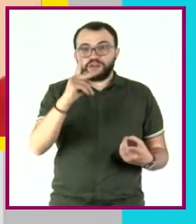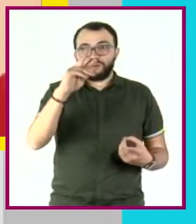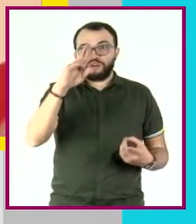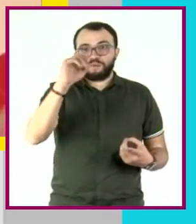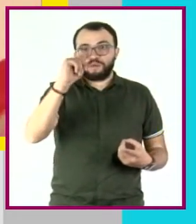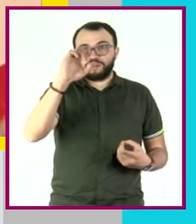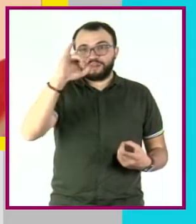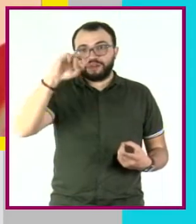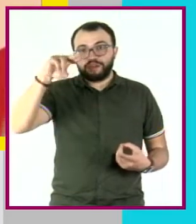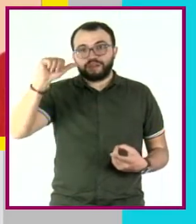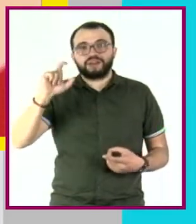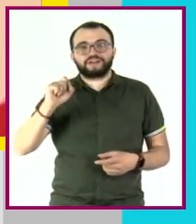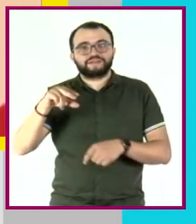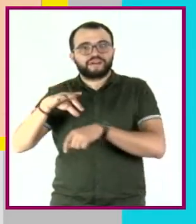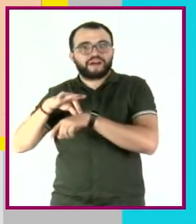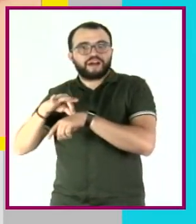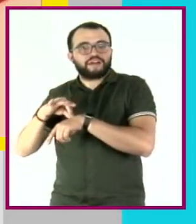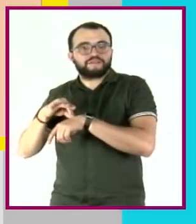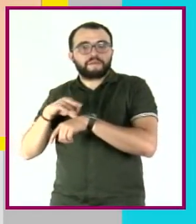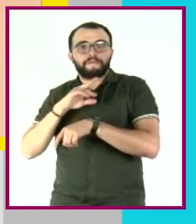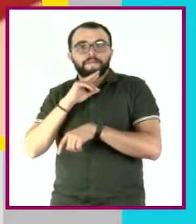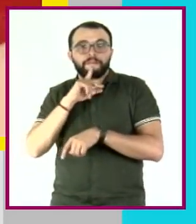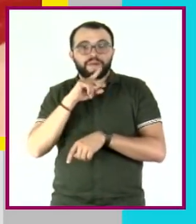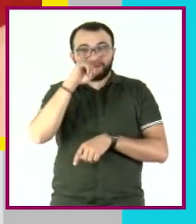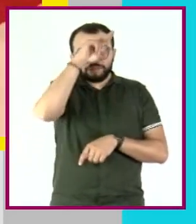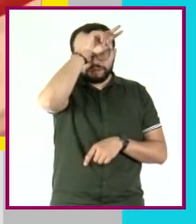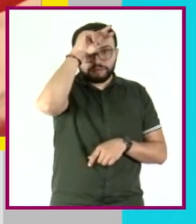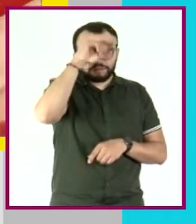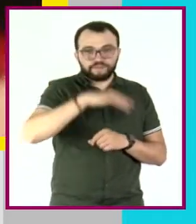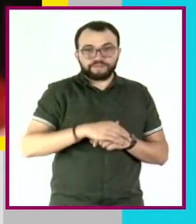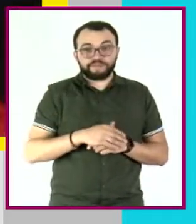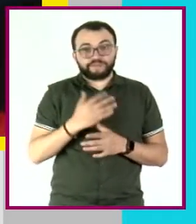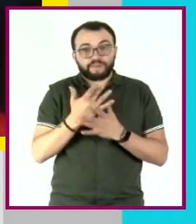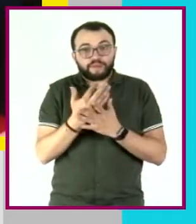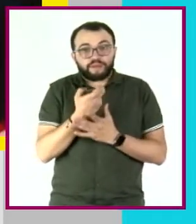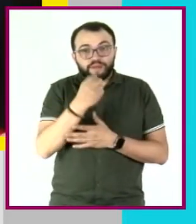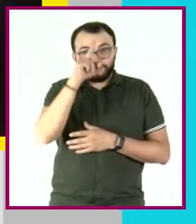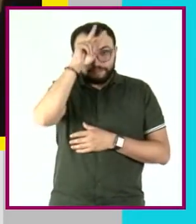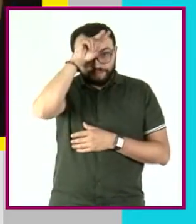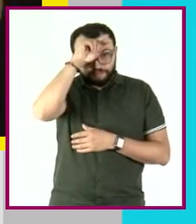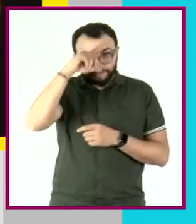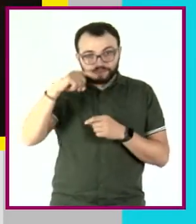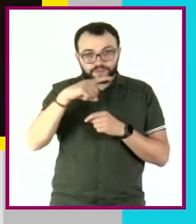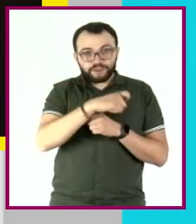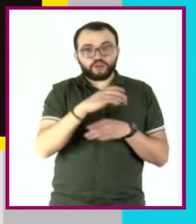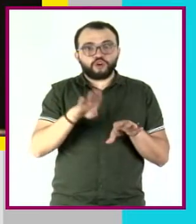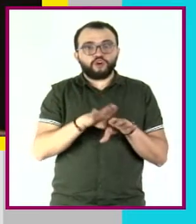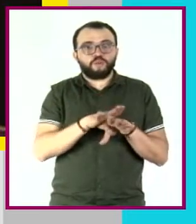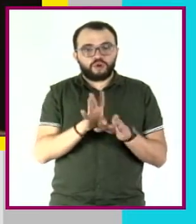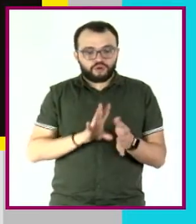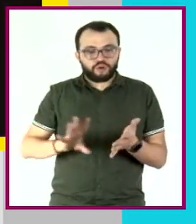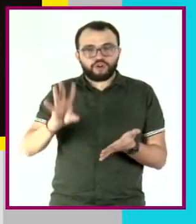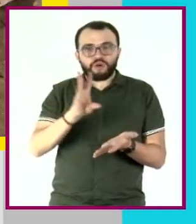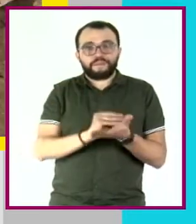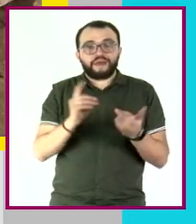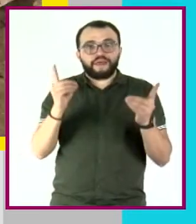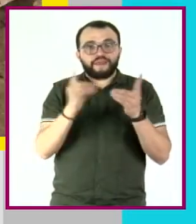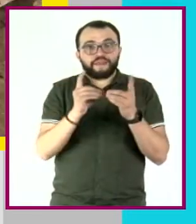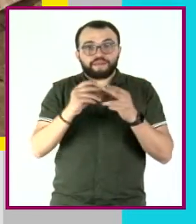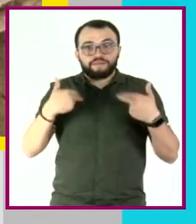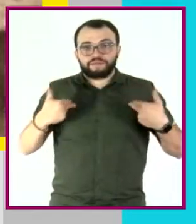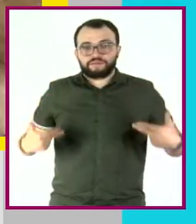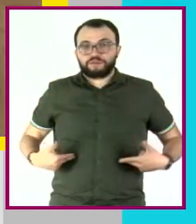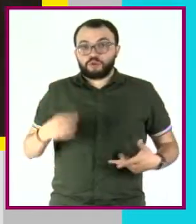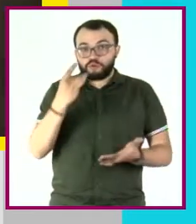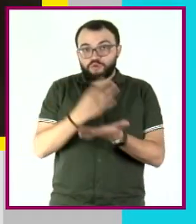al de los productos cárnicos. Se espera que los insectos sean considerados un complemento viable para la dieta humana no solo